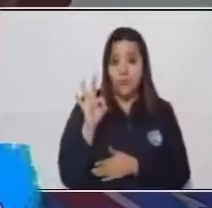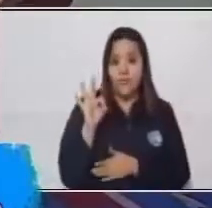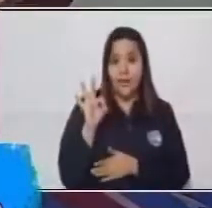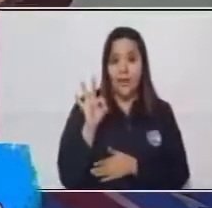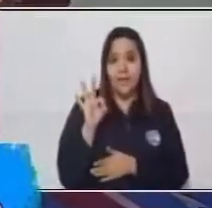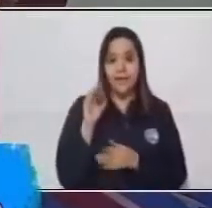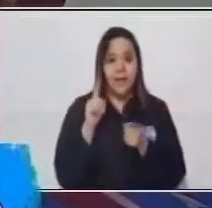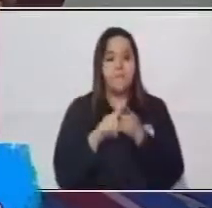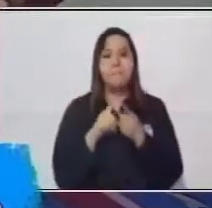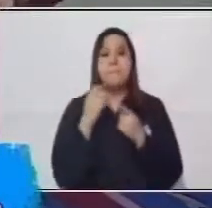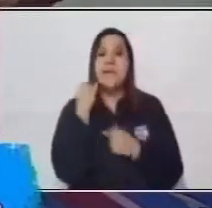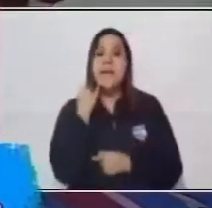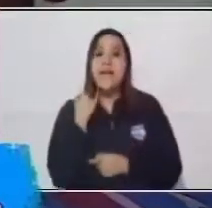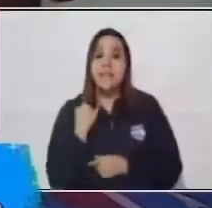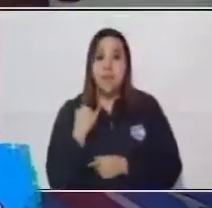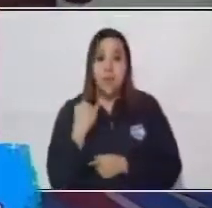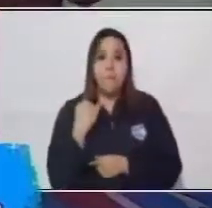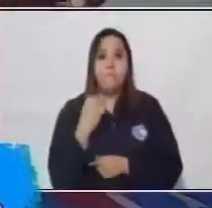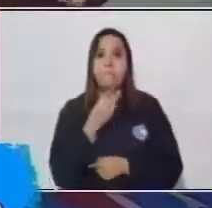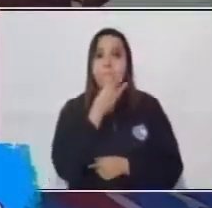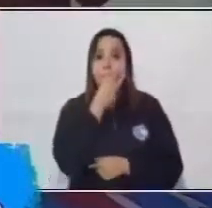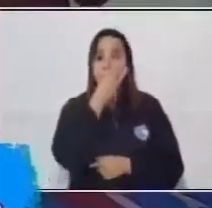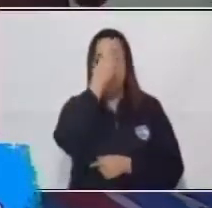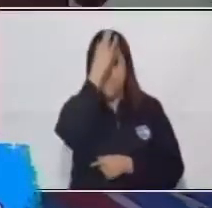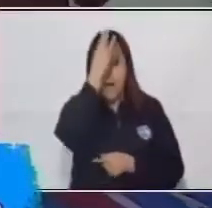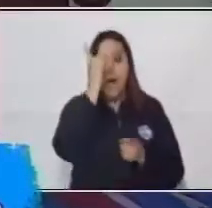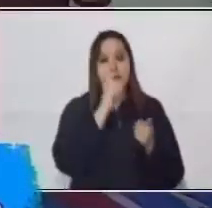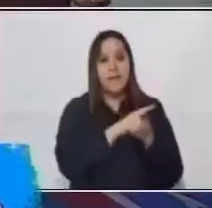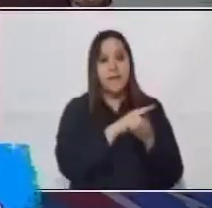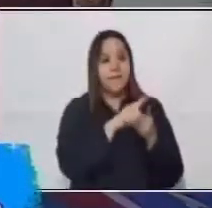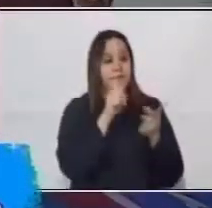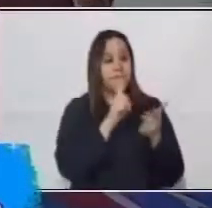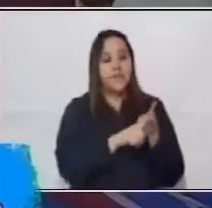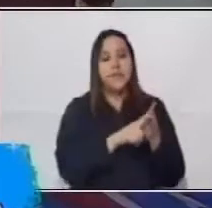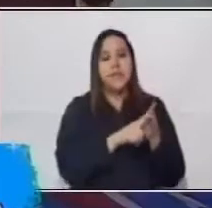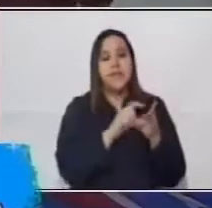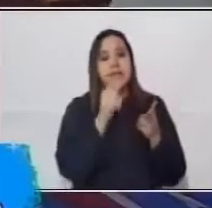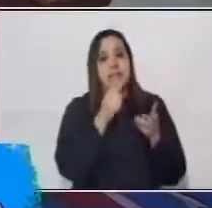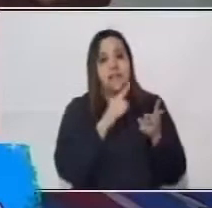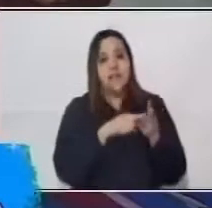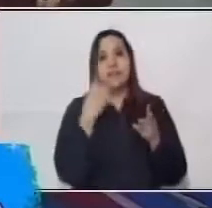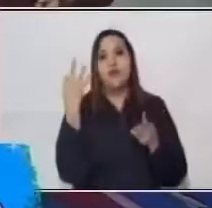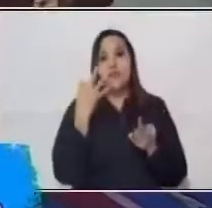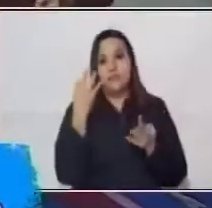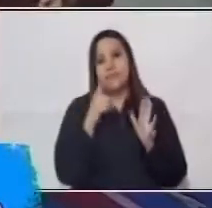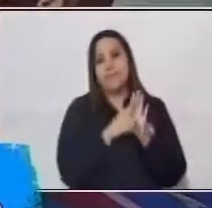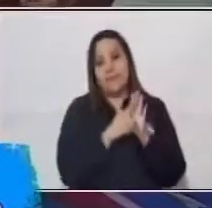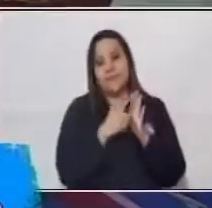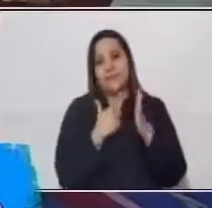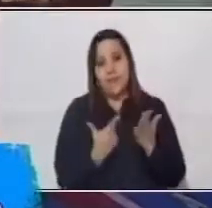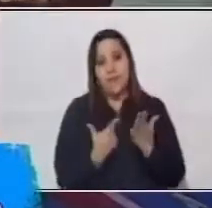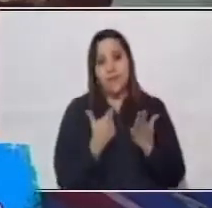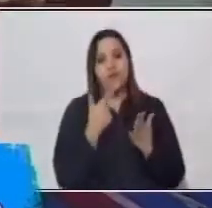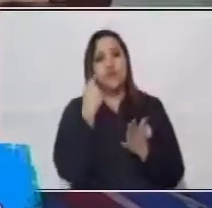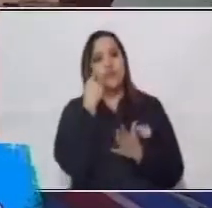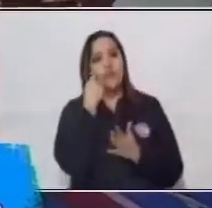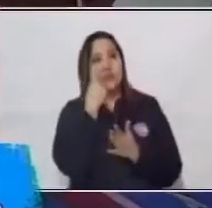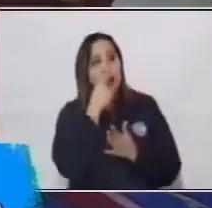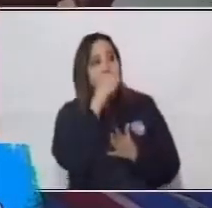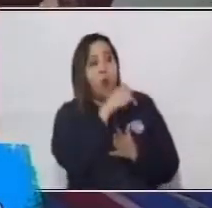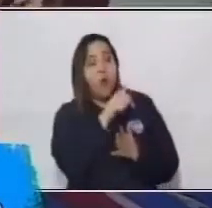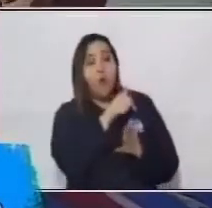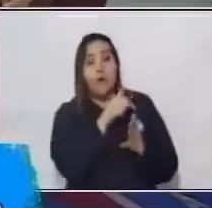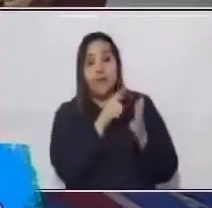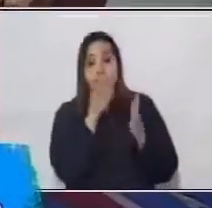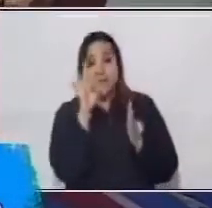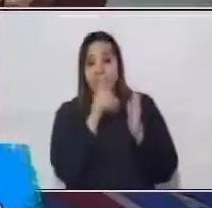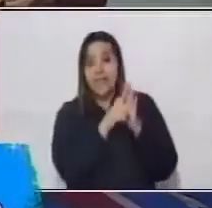idioma maya que son el pereciano, el trocortesiano y de Dresde. Estos tres libros actualmente no se